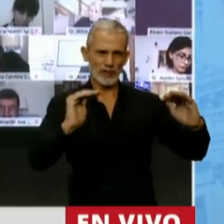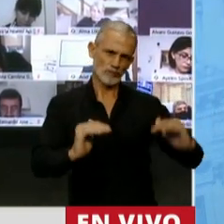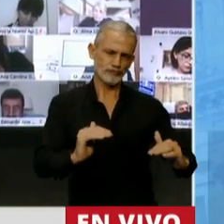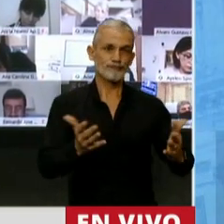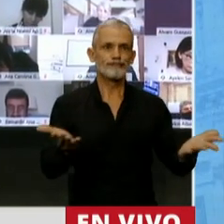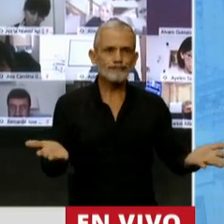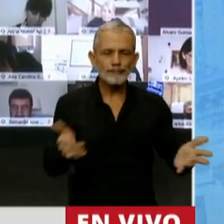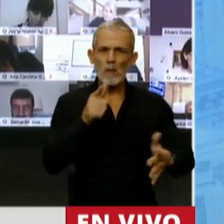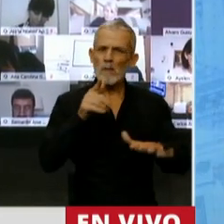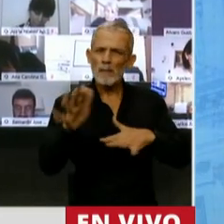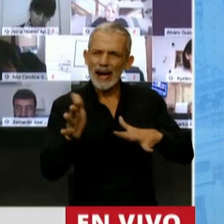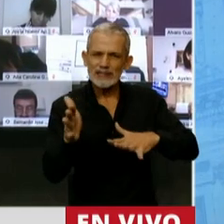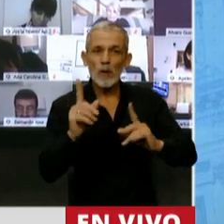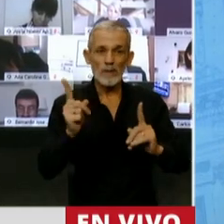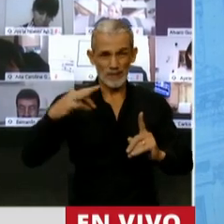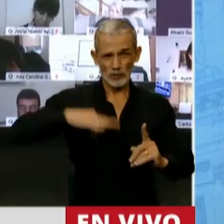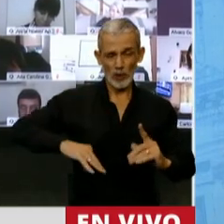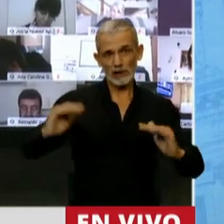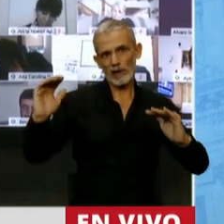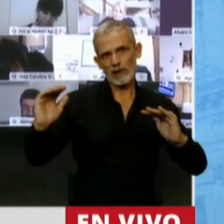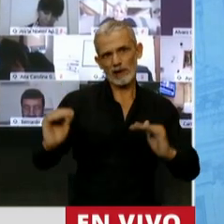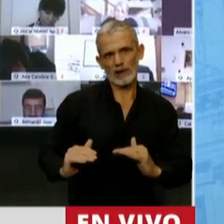al de la pérdida de los salarios.